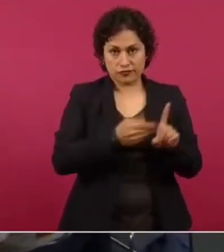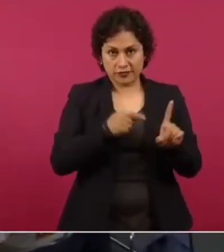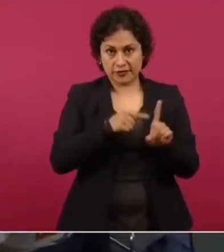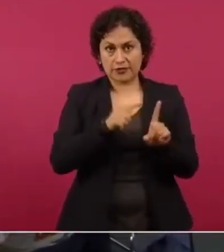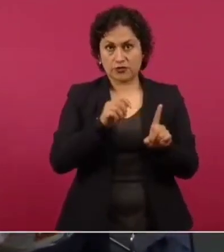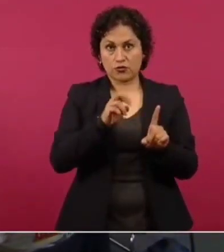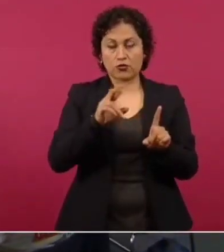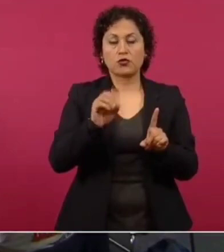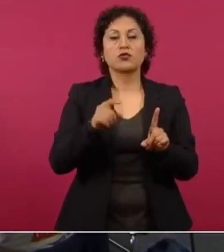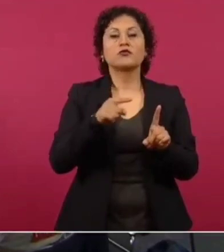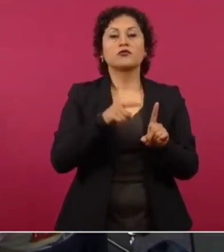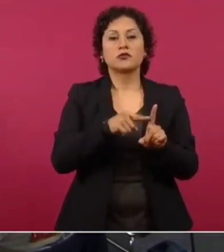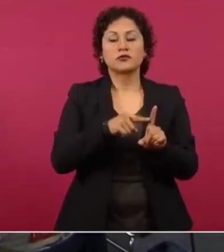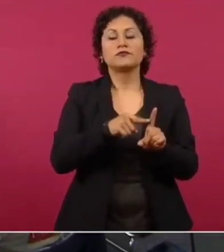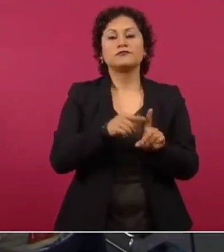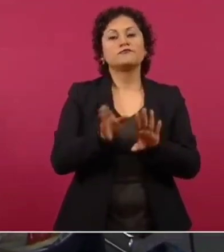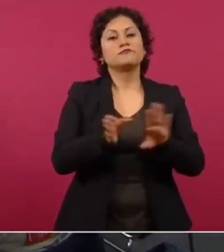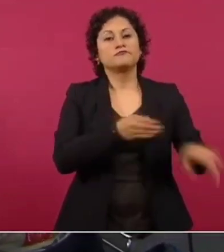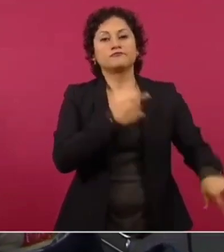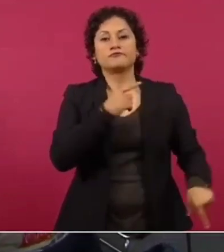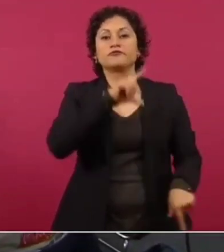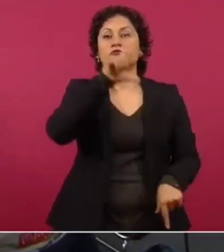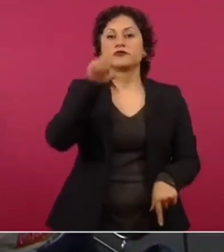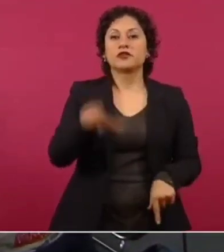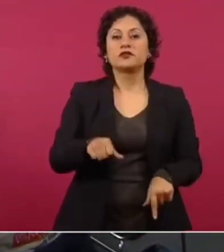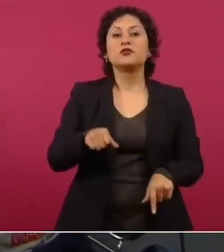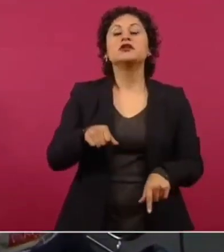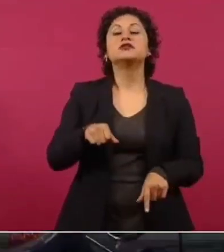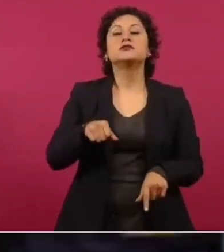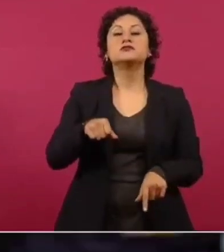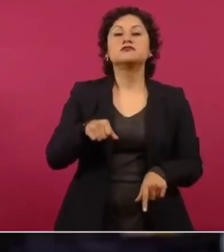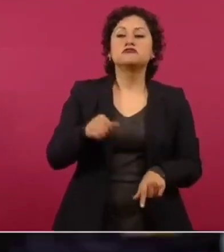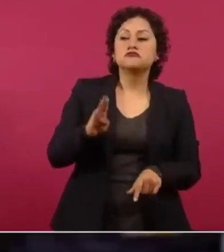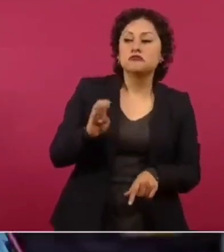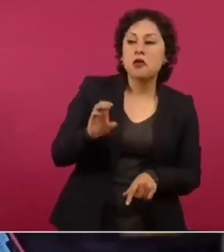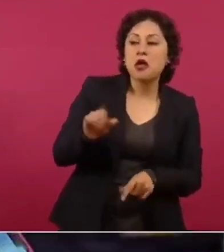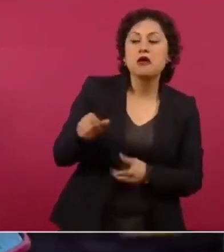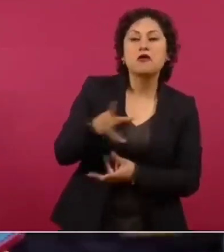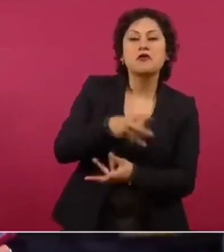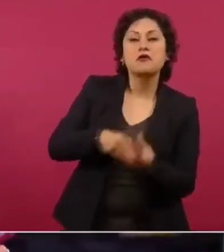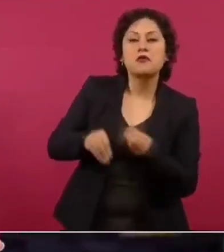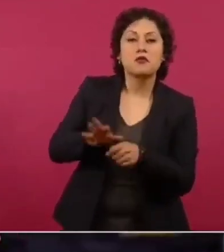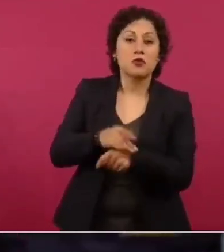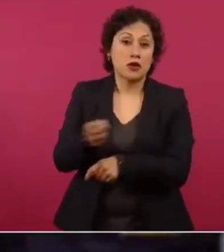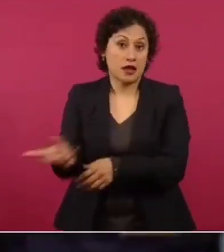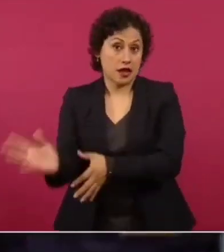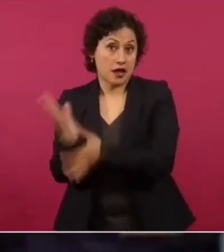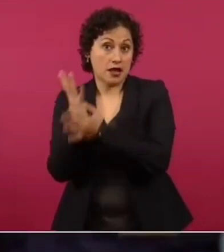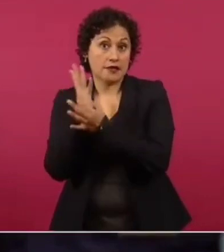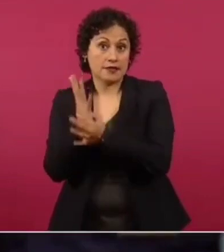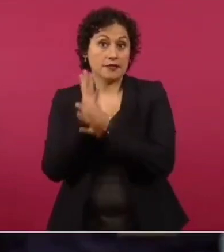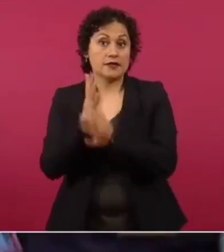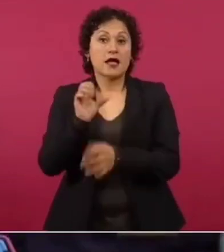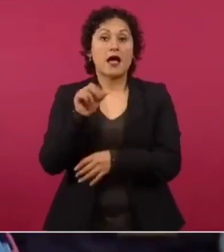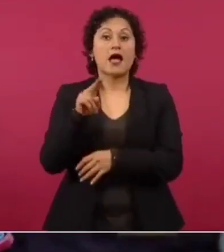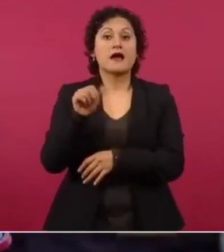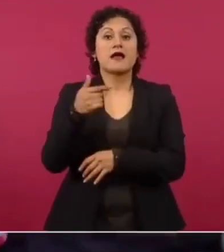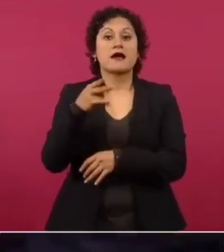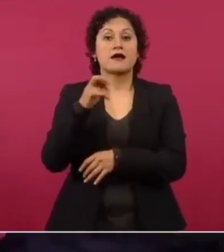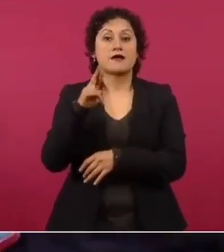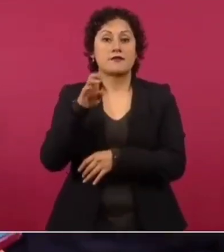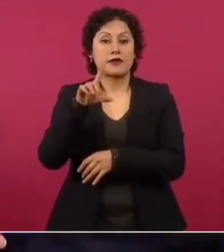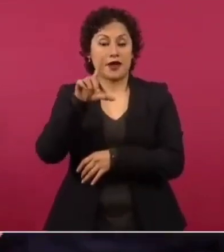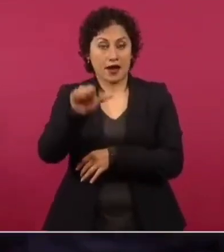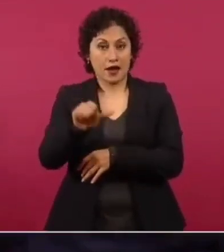es que se ha condicionado la entrega de becas porque de acuerdo a lo que ellos mencionan es que Ana Gabriela Guevara está emprendiendo una defensa